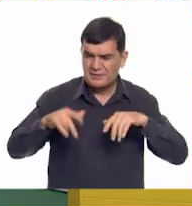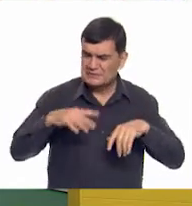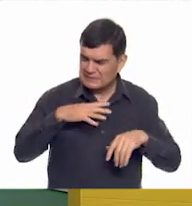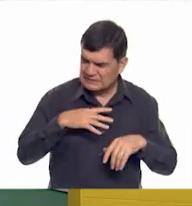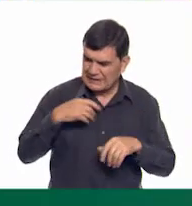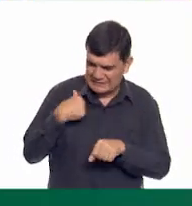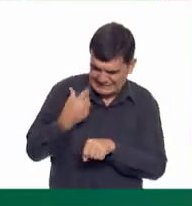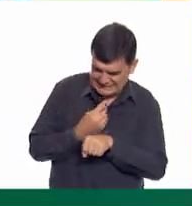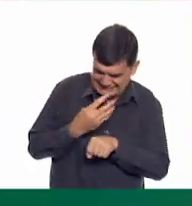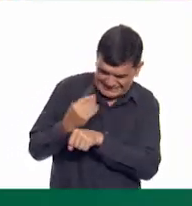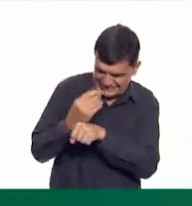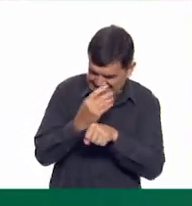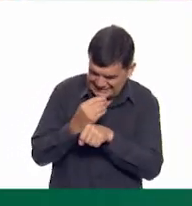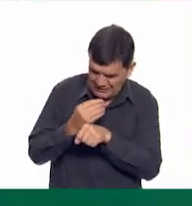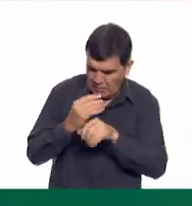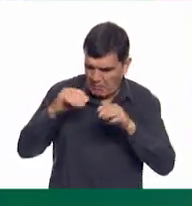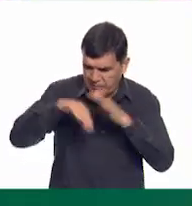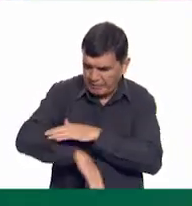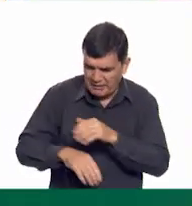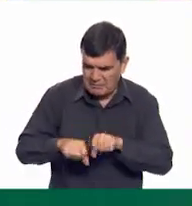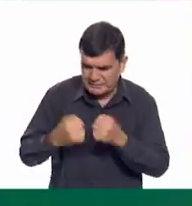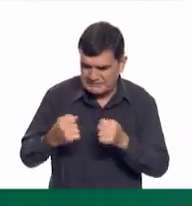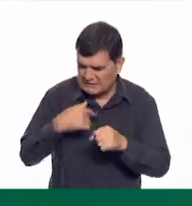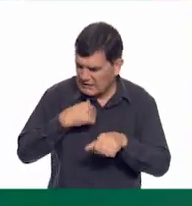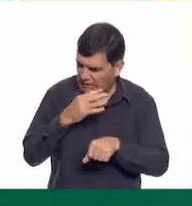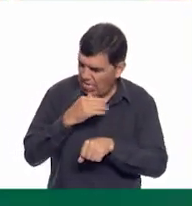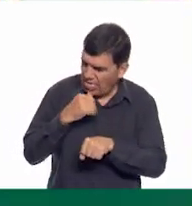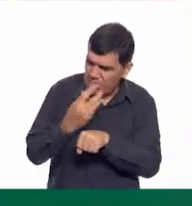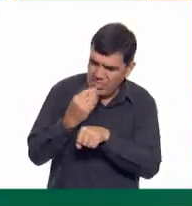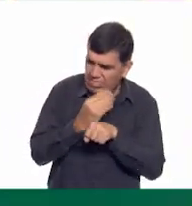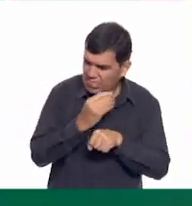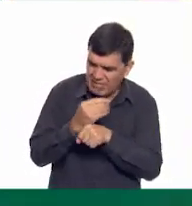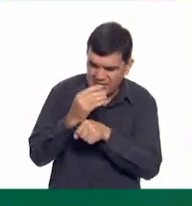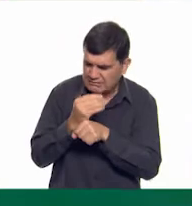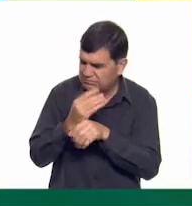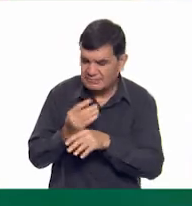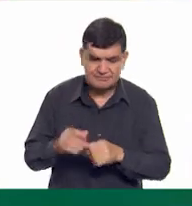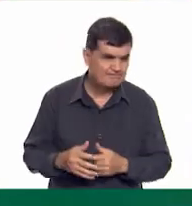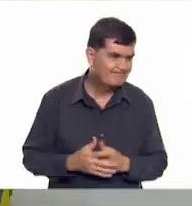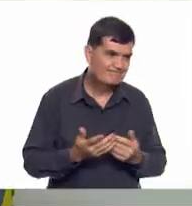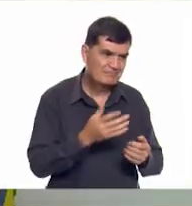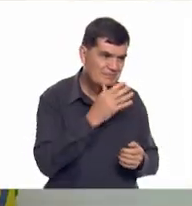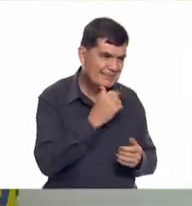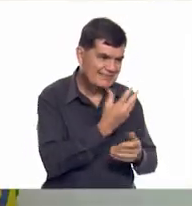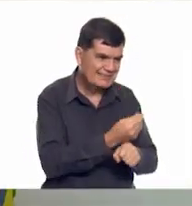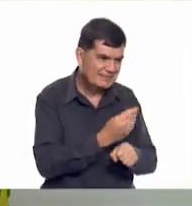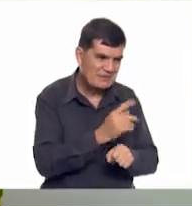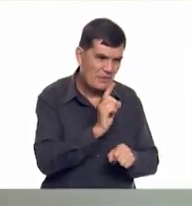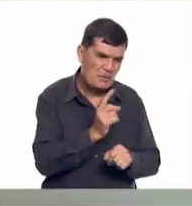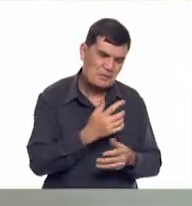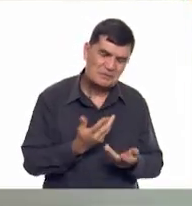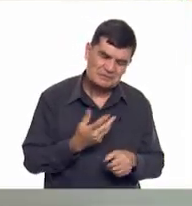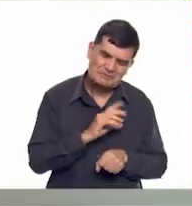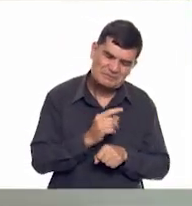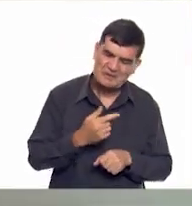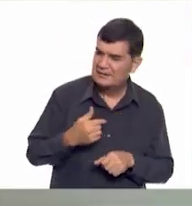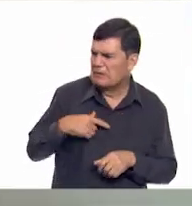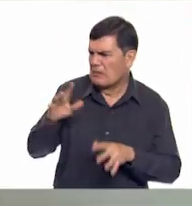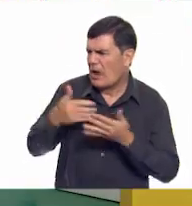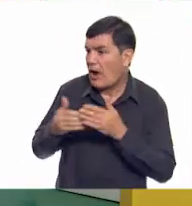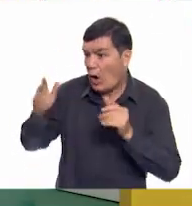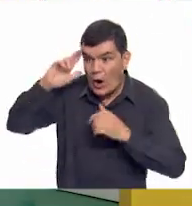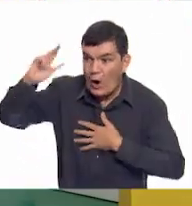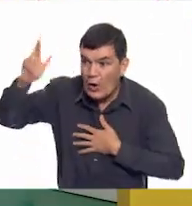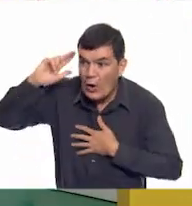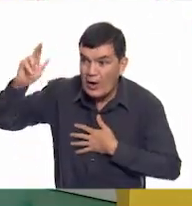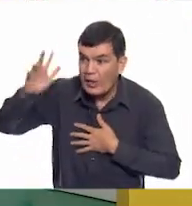tratando yo de arreglarla, pero creo que no se me da mucho esto. Las reparaciones no se te dan definitivamente. No, no, no, no. Pero hola a